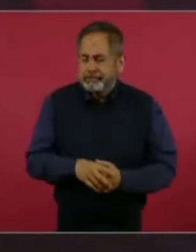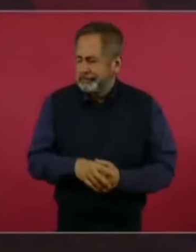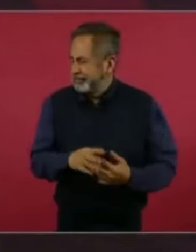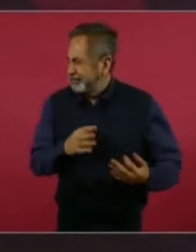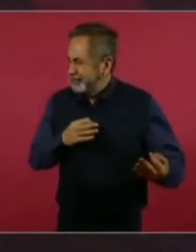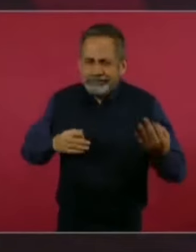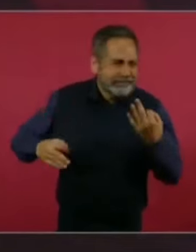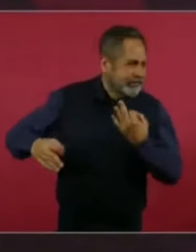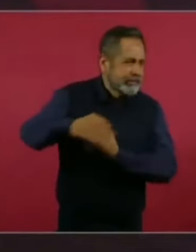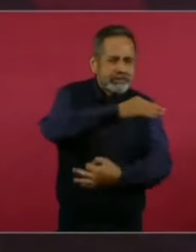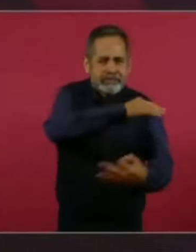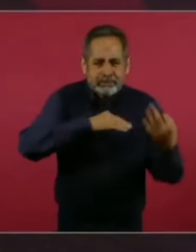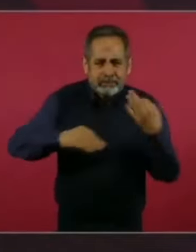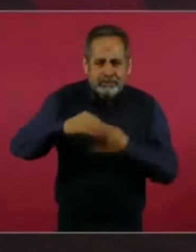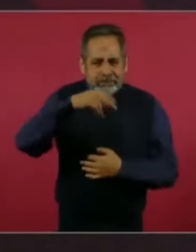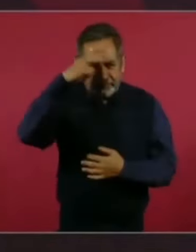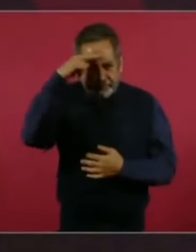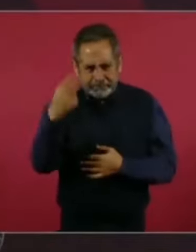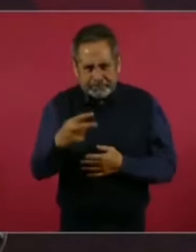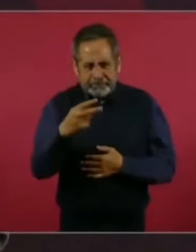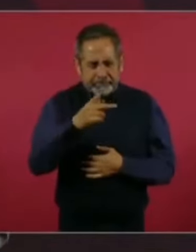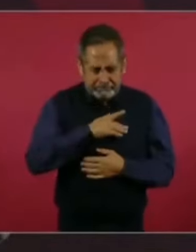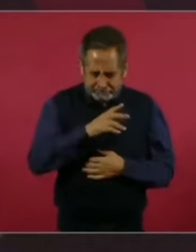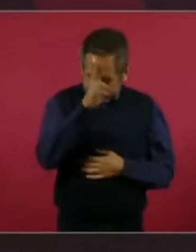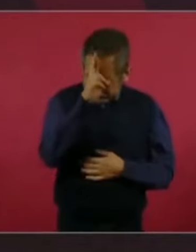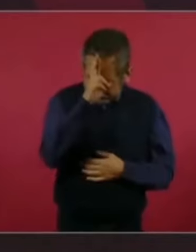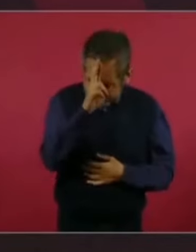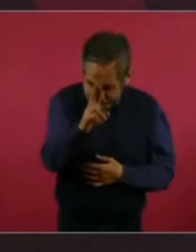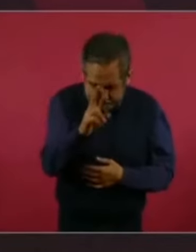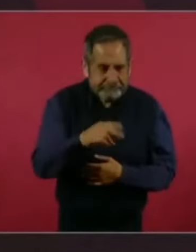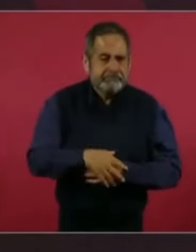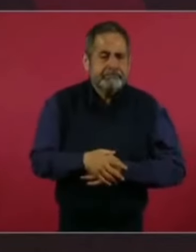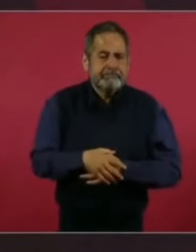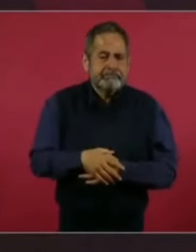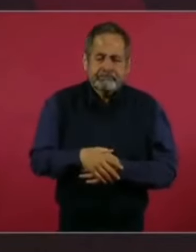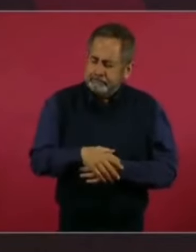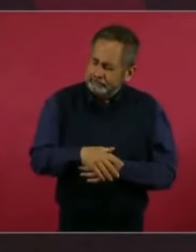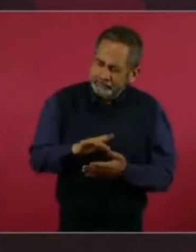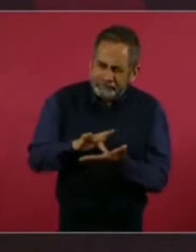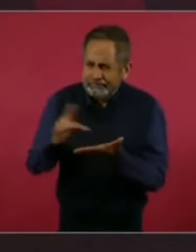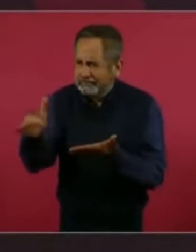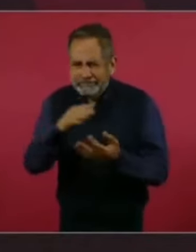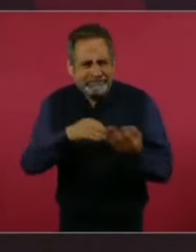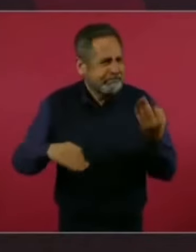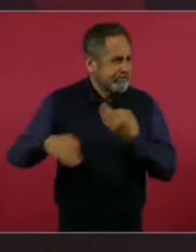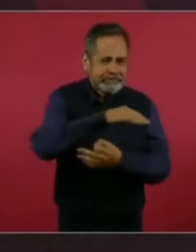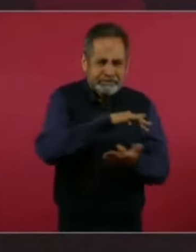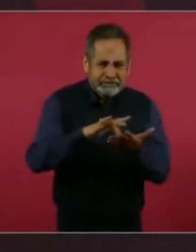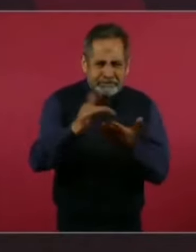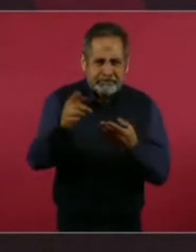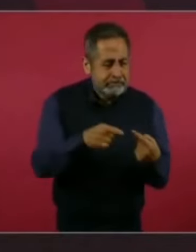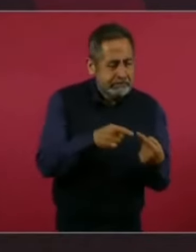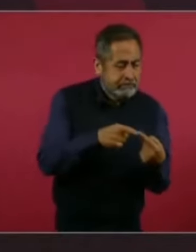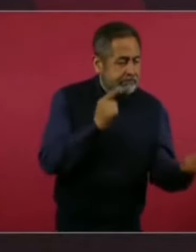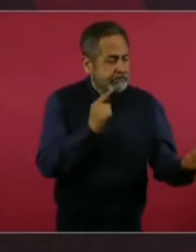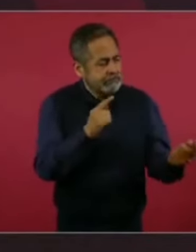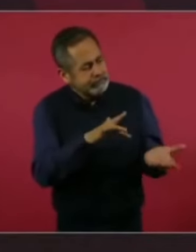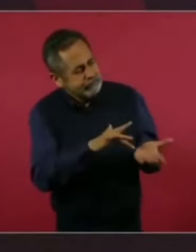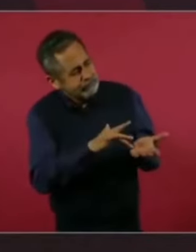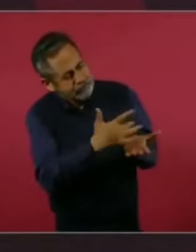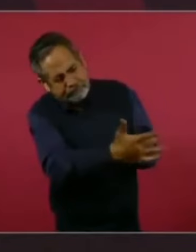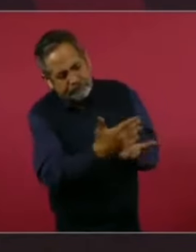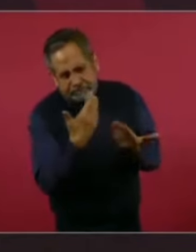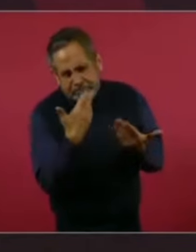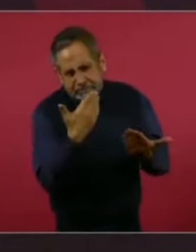mexicanos los respeto, les agradezco mucho a mis adversarios, les